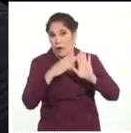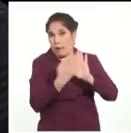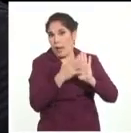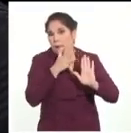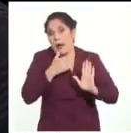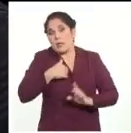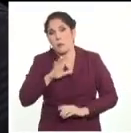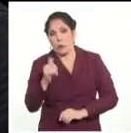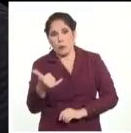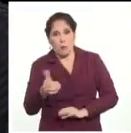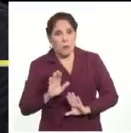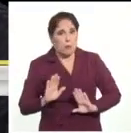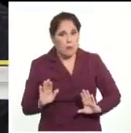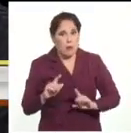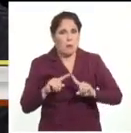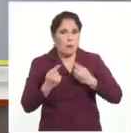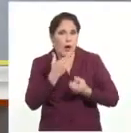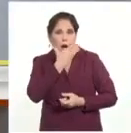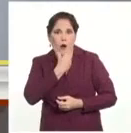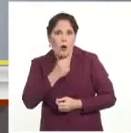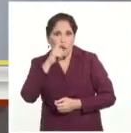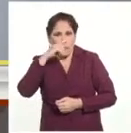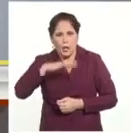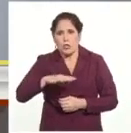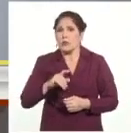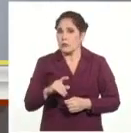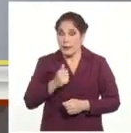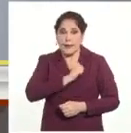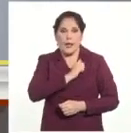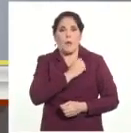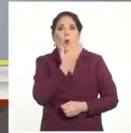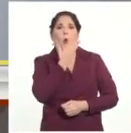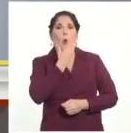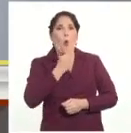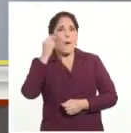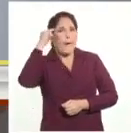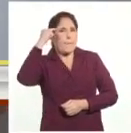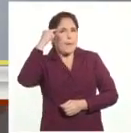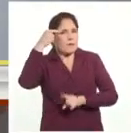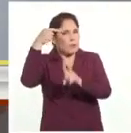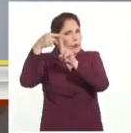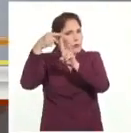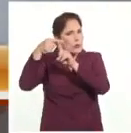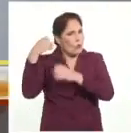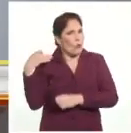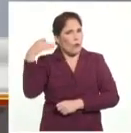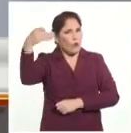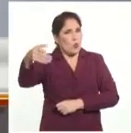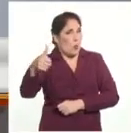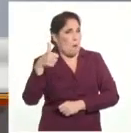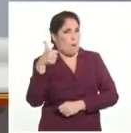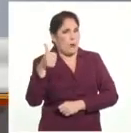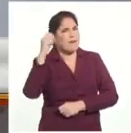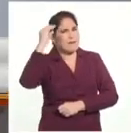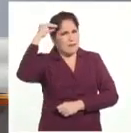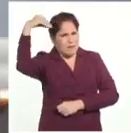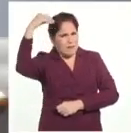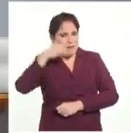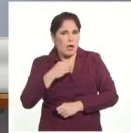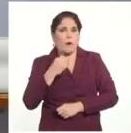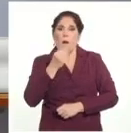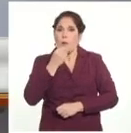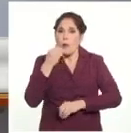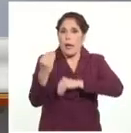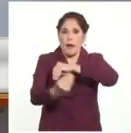parece muy justo, muy necesario. Que si queremos una juventud que piense por sí misma y que esté convencida de que puede